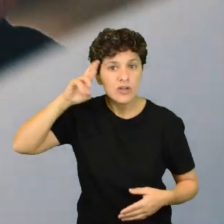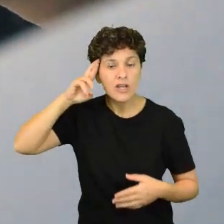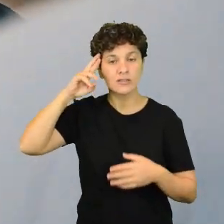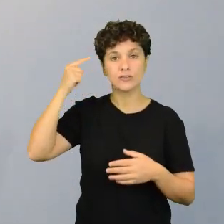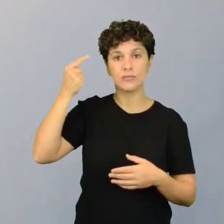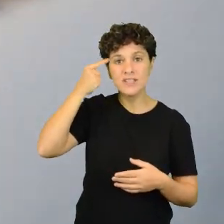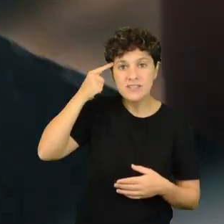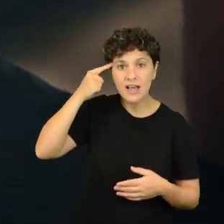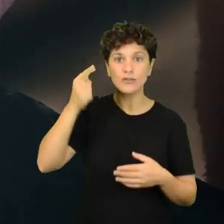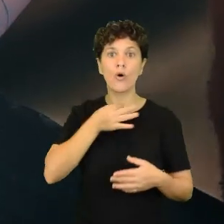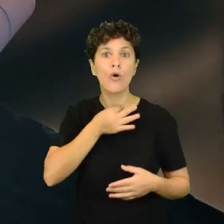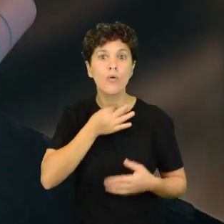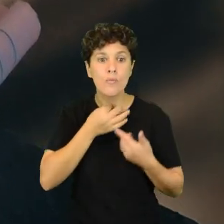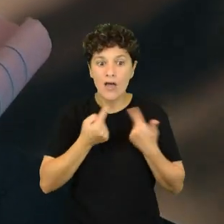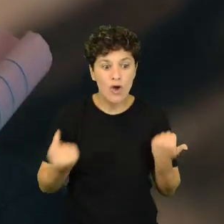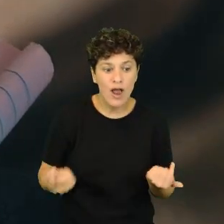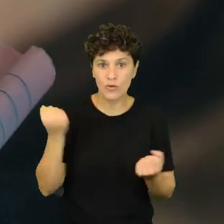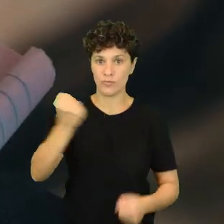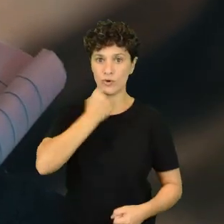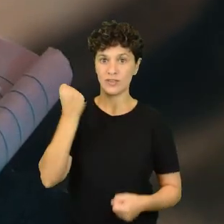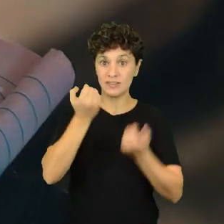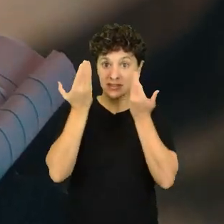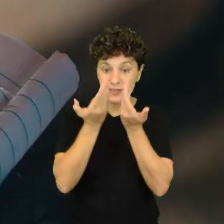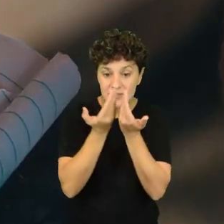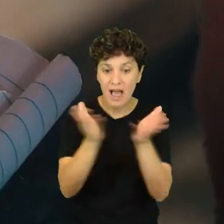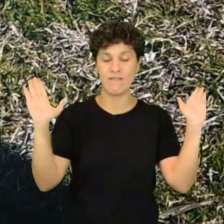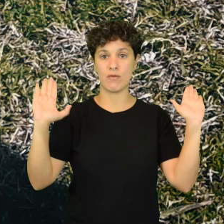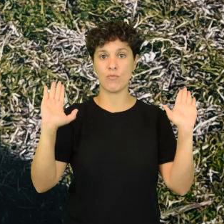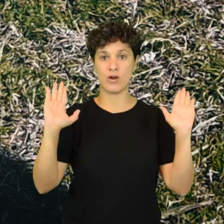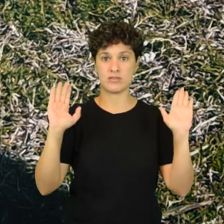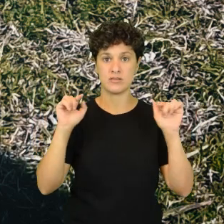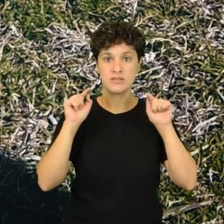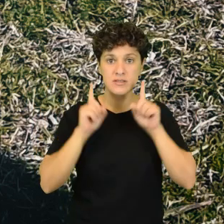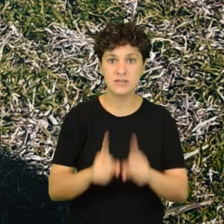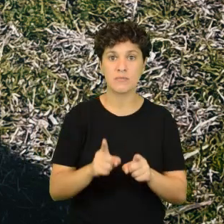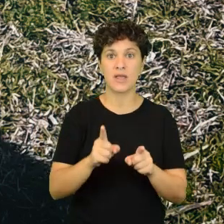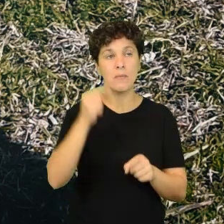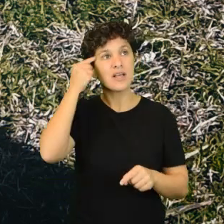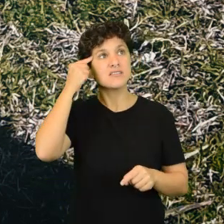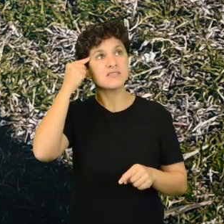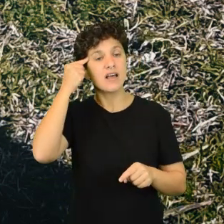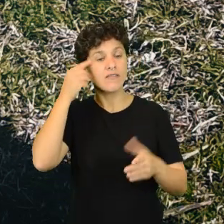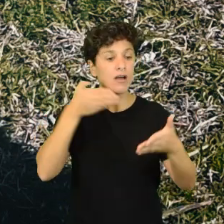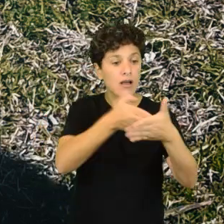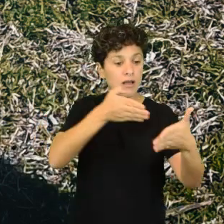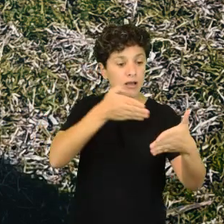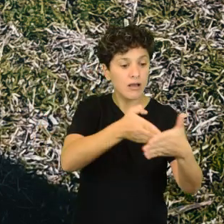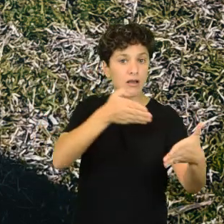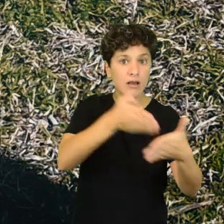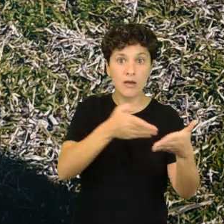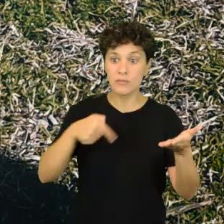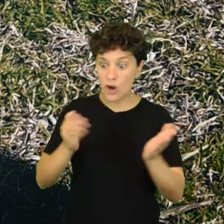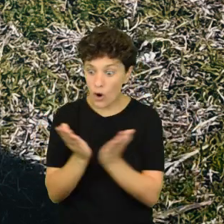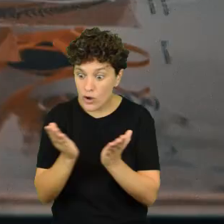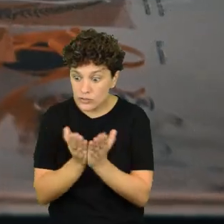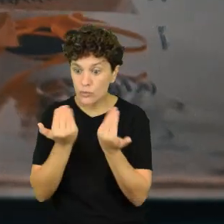ocupadas en algo, como te dije, abres puertas, que antes pensás que estaban cerrando unas abrilas, abrí con los